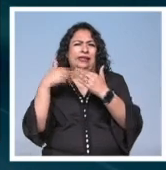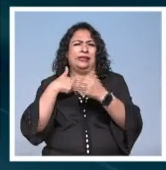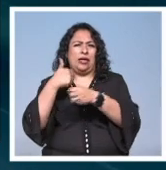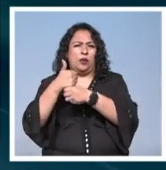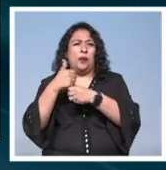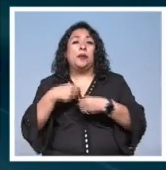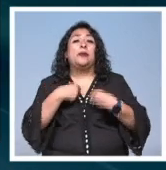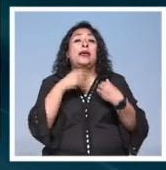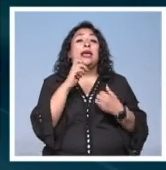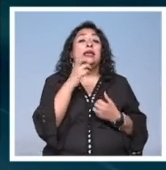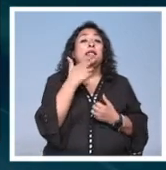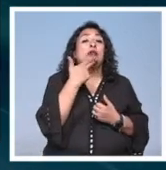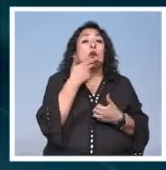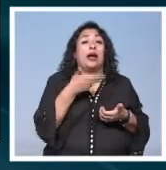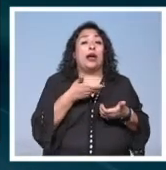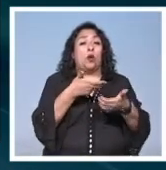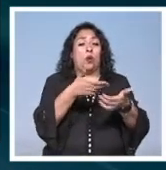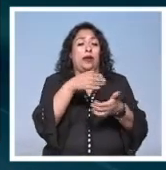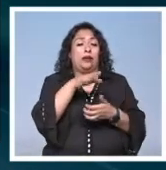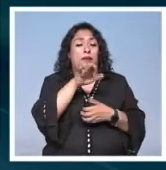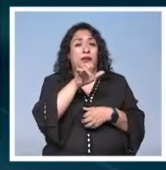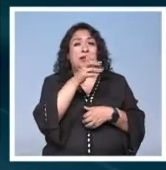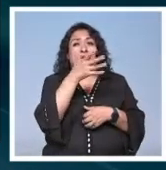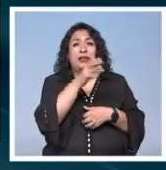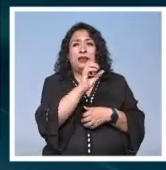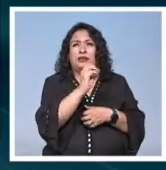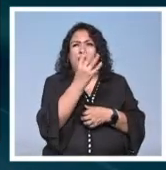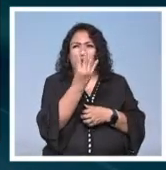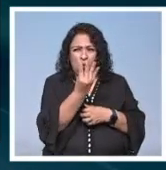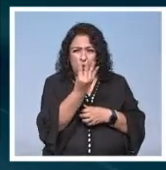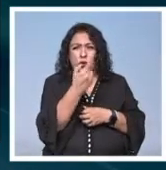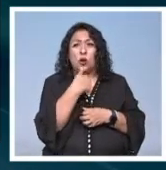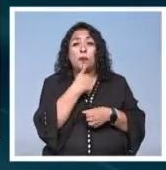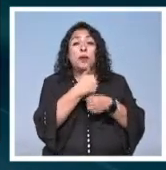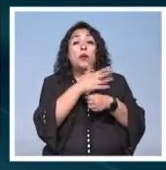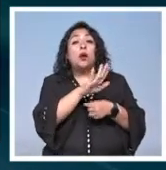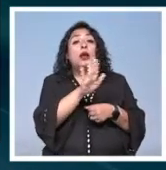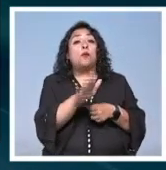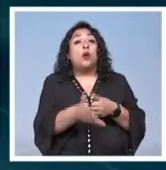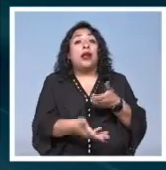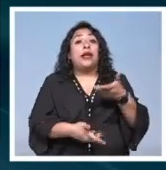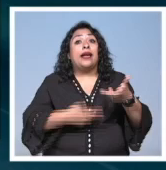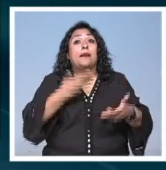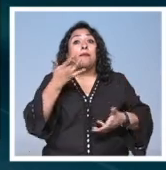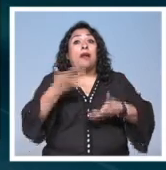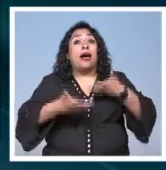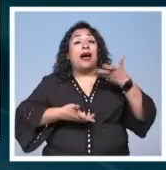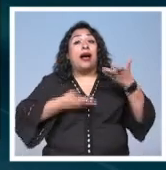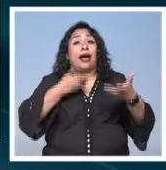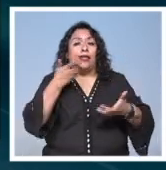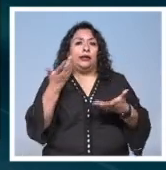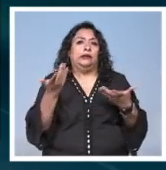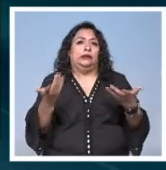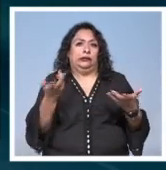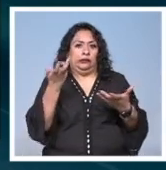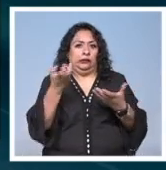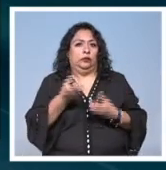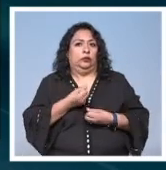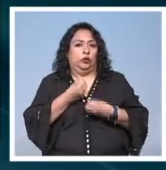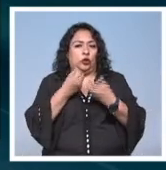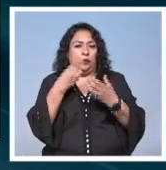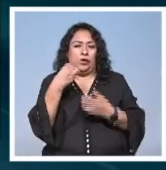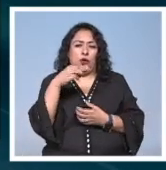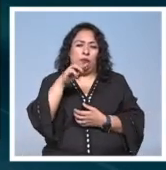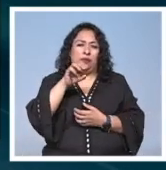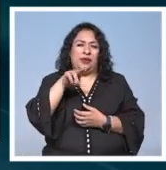Chihuahua en la calle Mina 1004 Mi abuela muere quemada por eso ese poema Mina